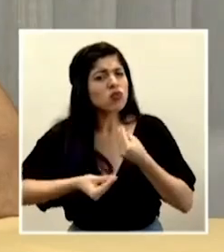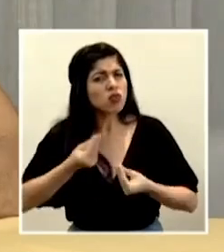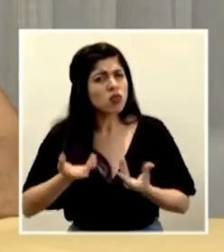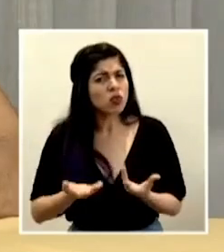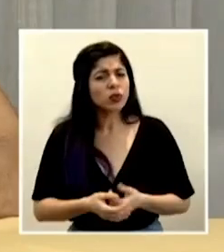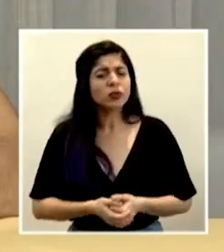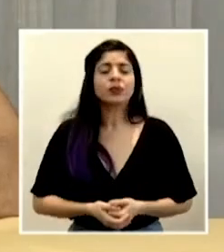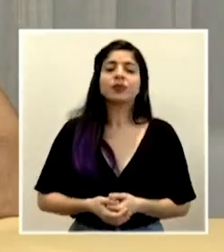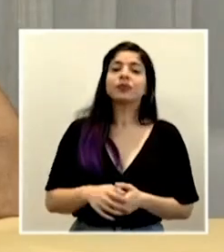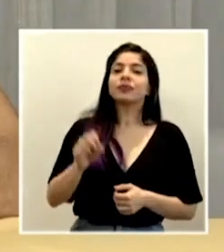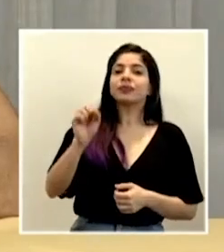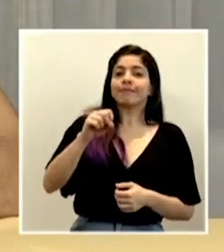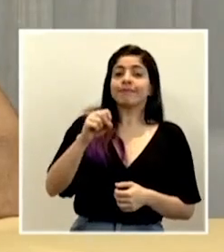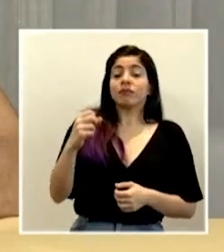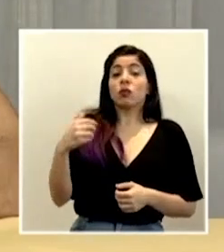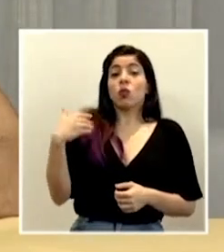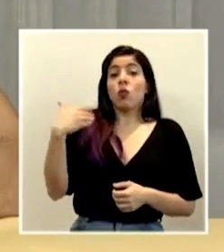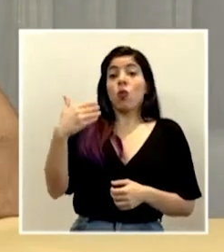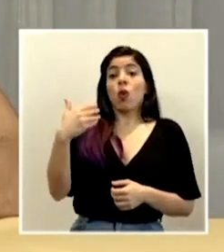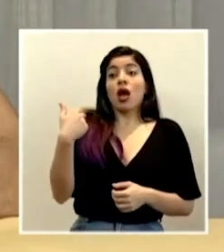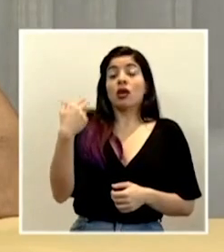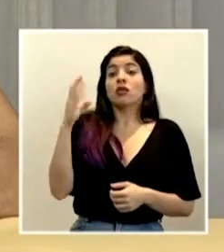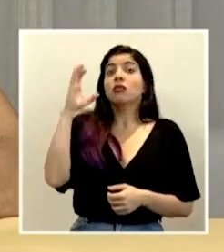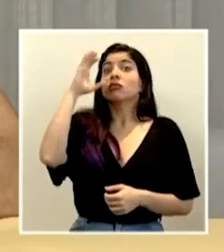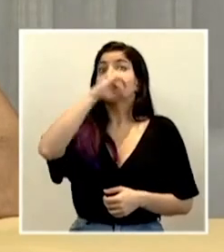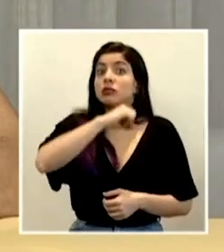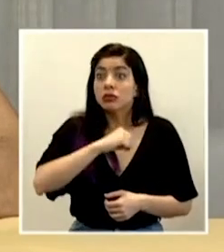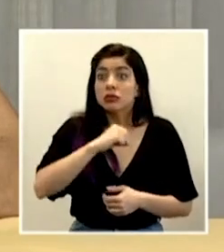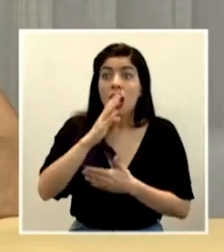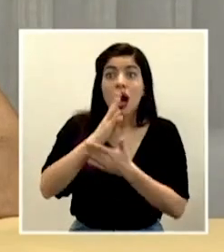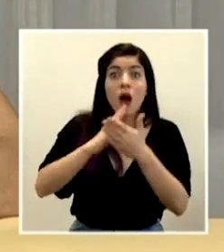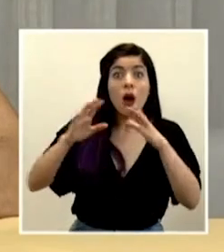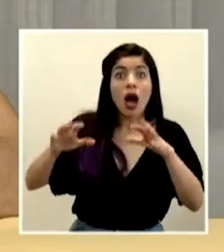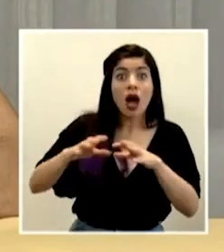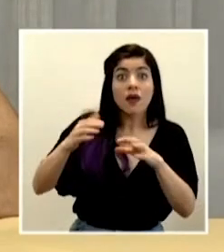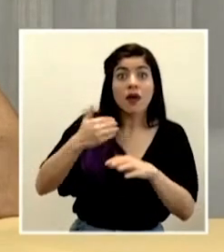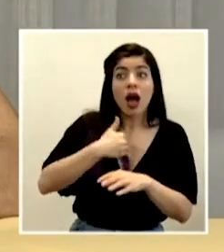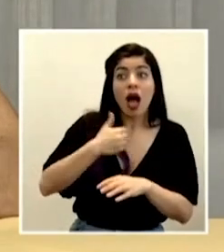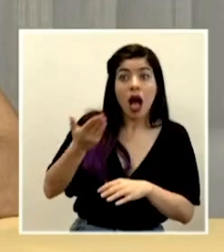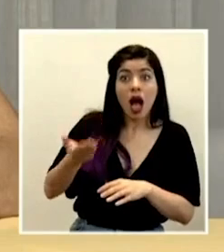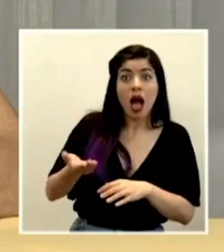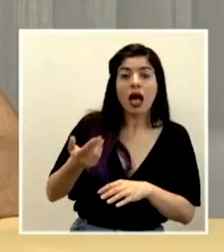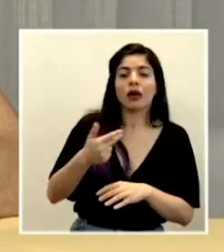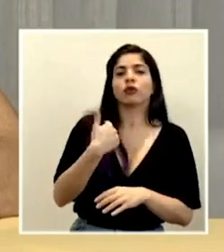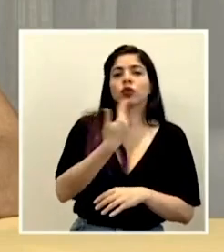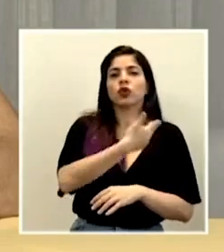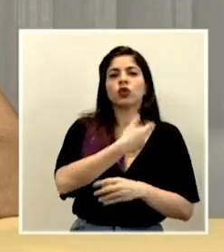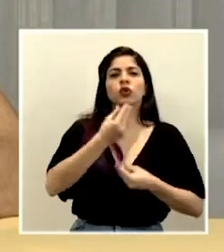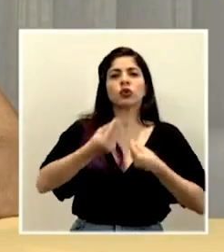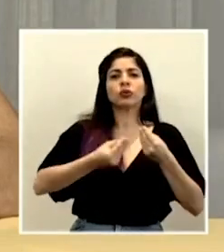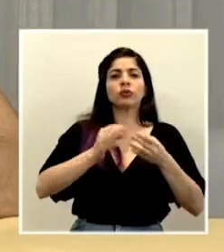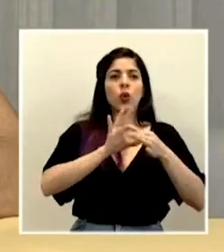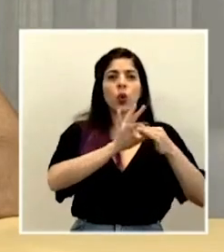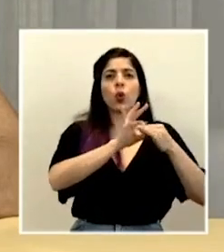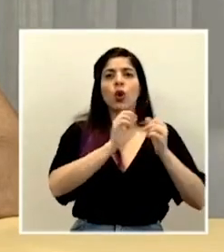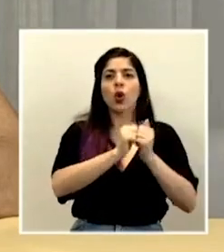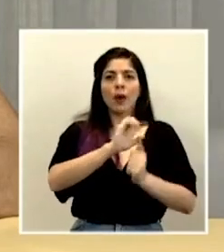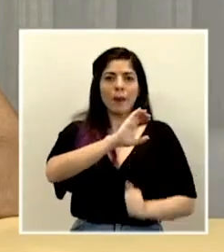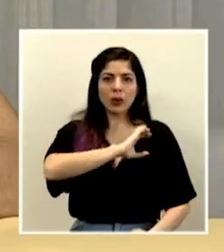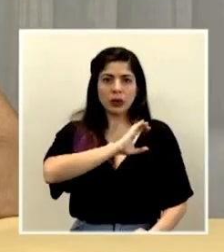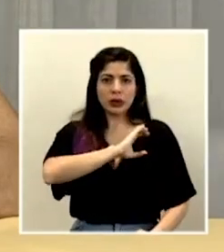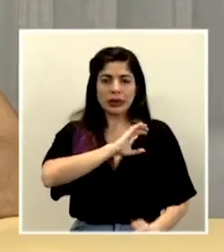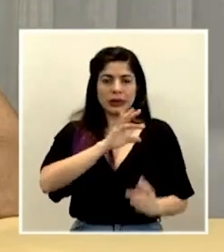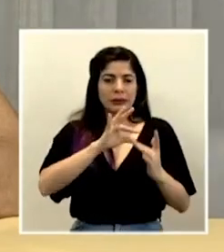Sí, nosotros obviamente cuando nos damos cuenta de eventos que se están desarrollando, hacemos todo lo que es la coordinación con fuerza pública